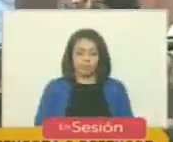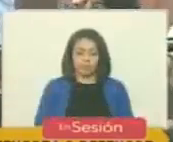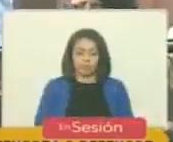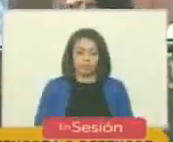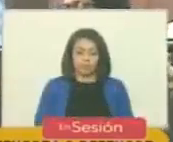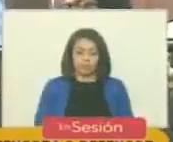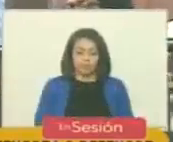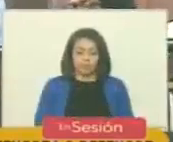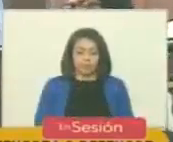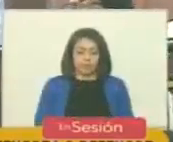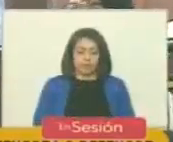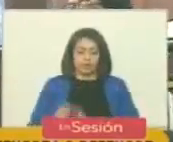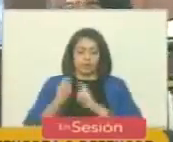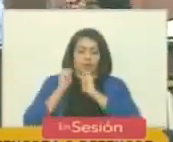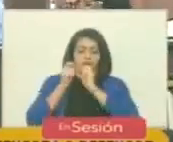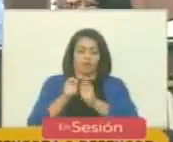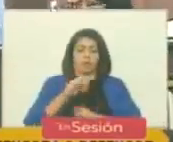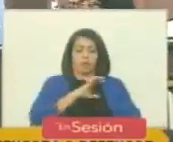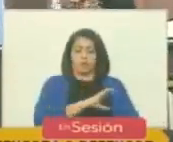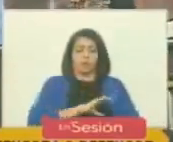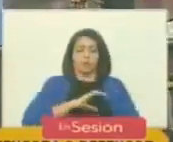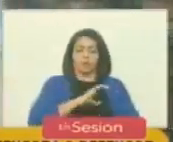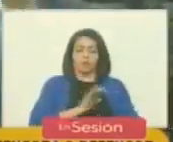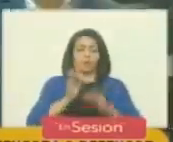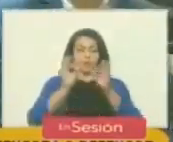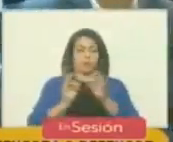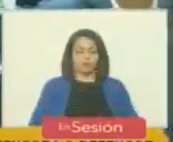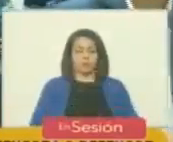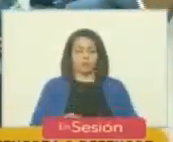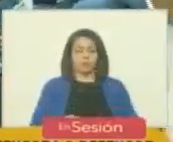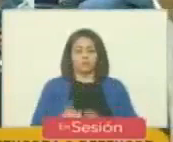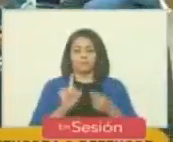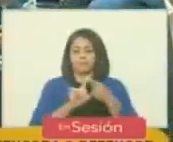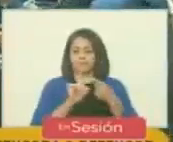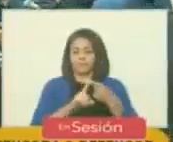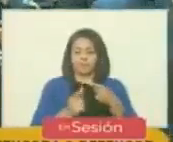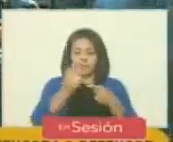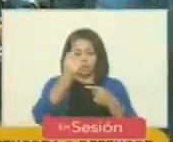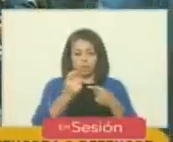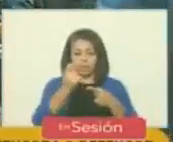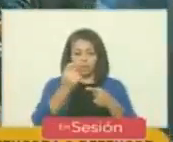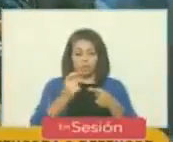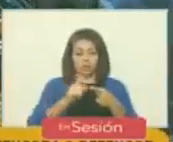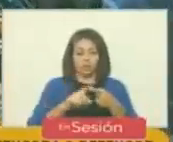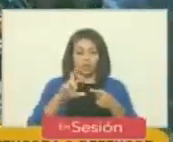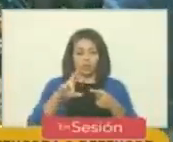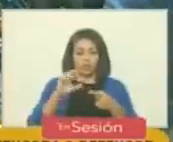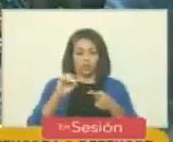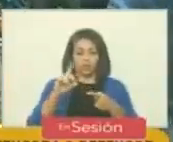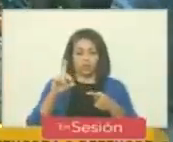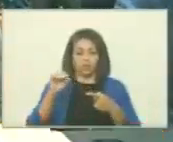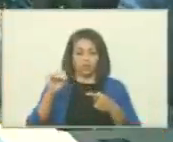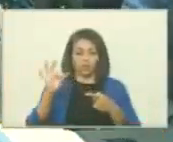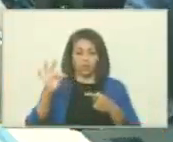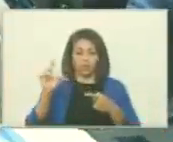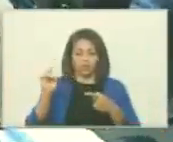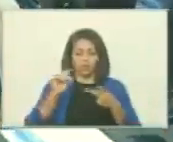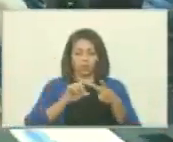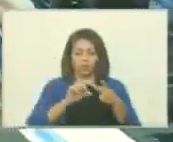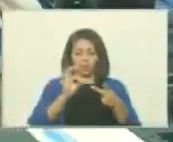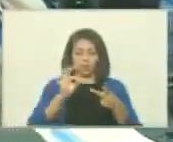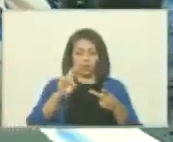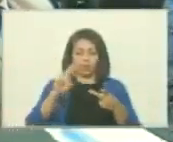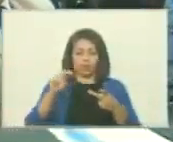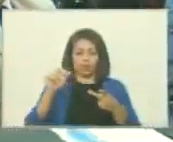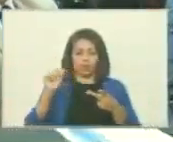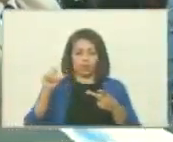Se designa una comisión formada por los diputados Rodolfo San, Fernando Soto